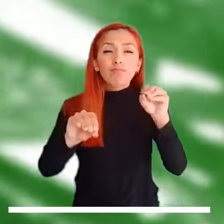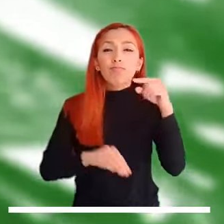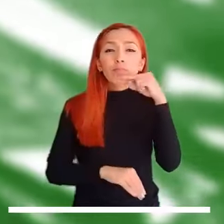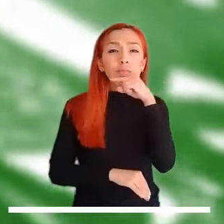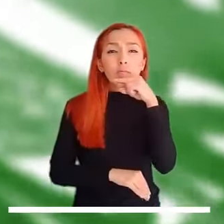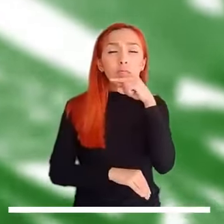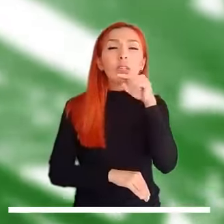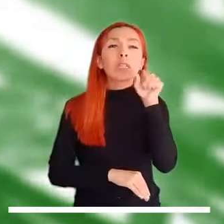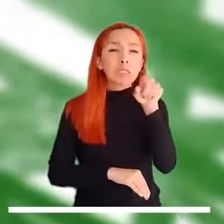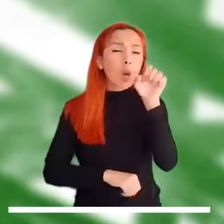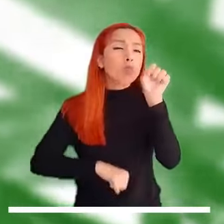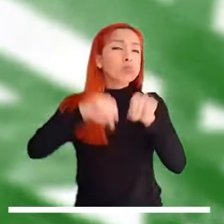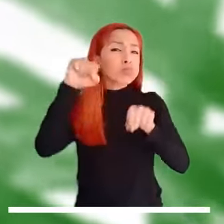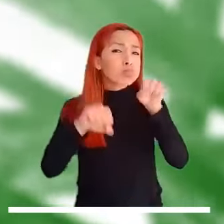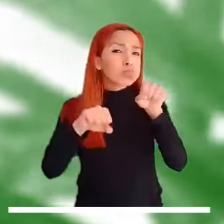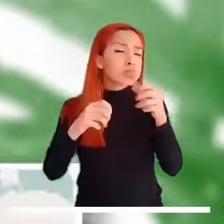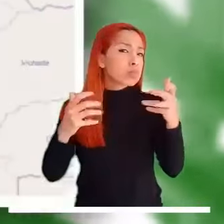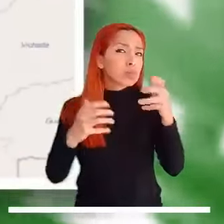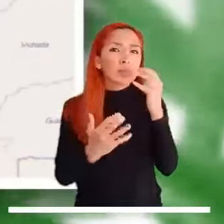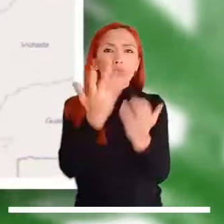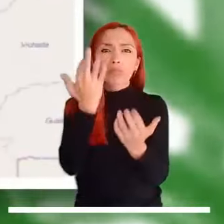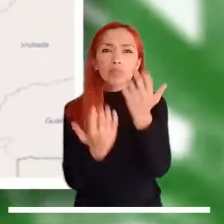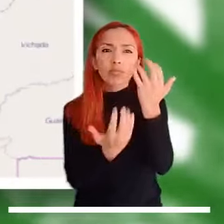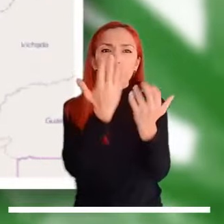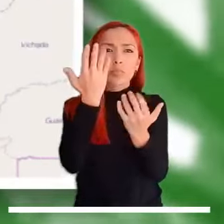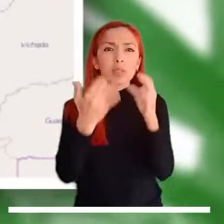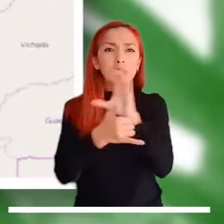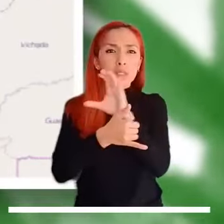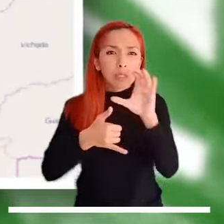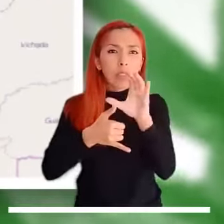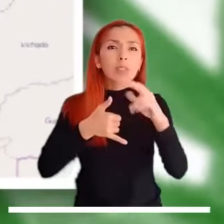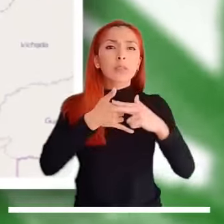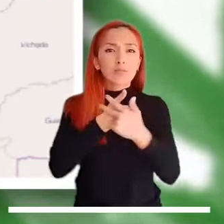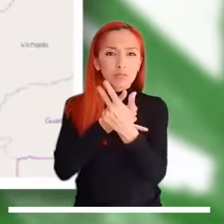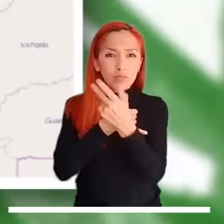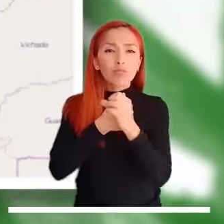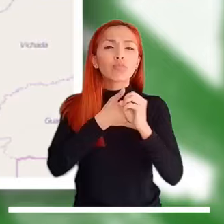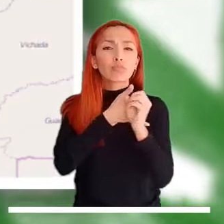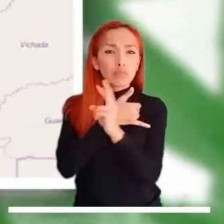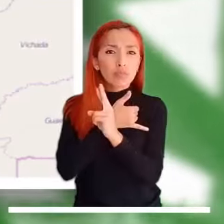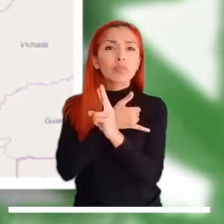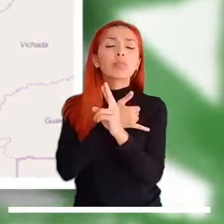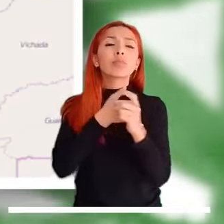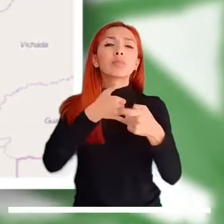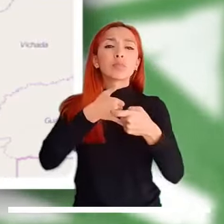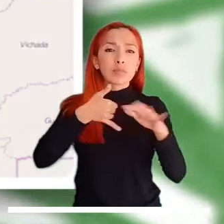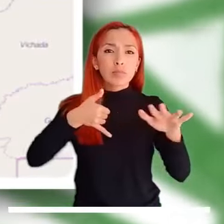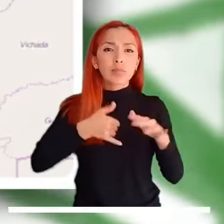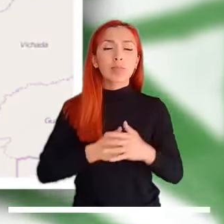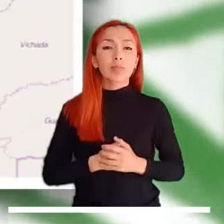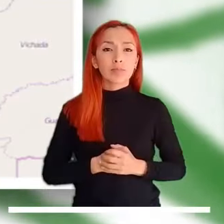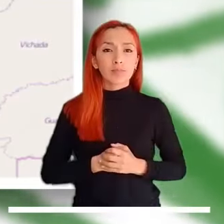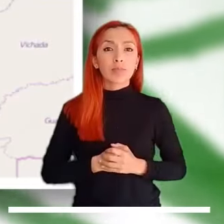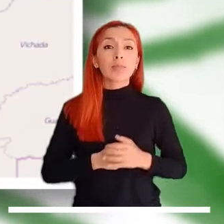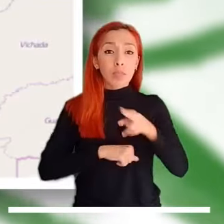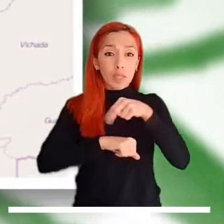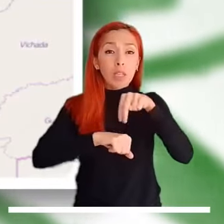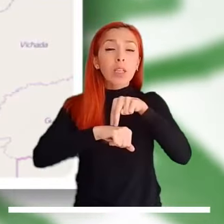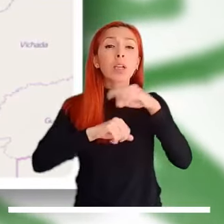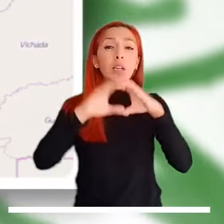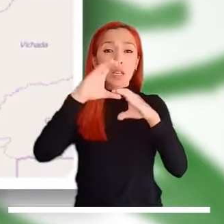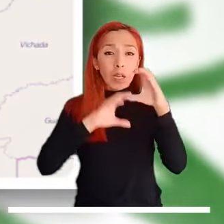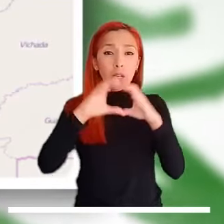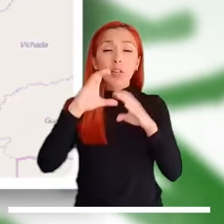Alerta roja por elevada probabilidad de incendios en el Caribe, los Andes, la Orinoquía y Guaviare.